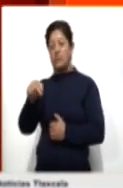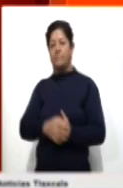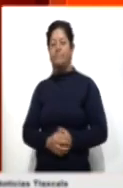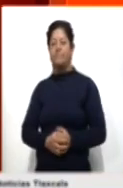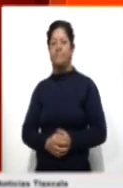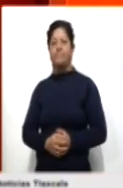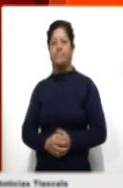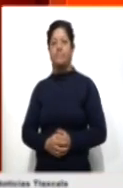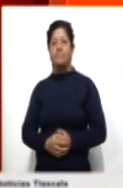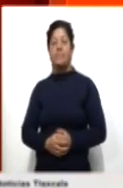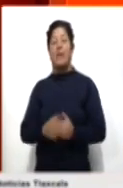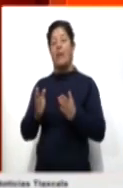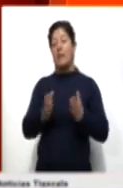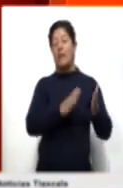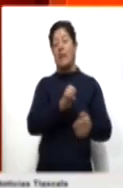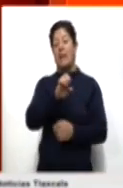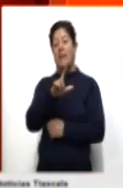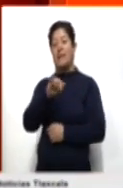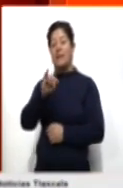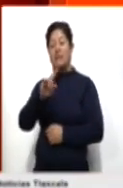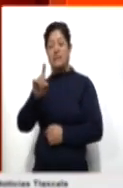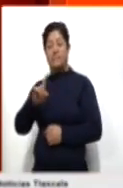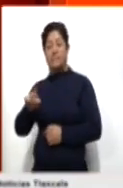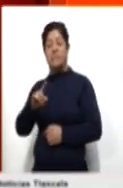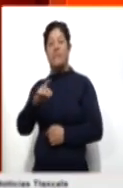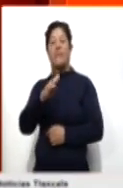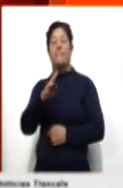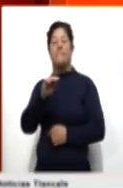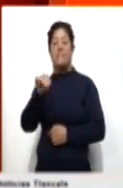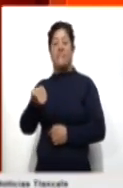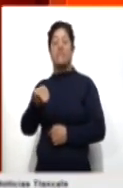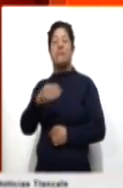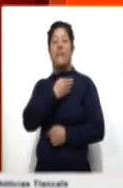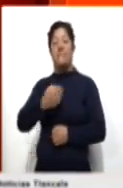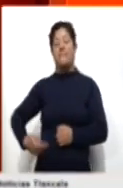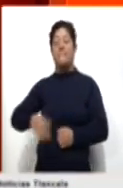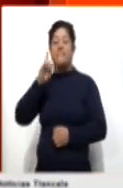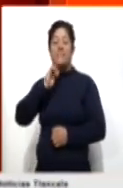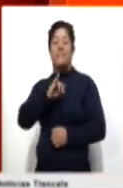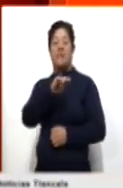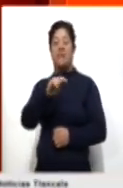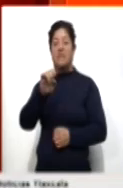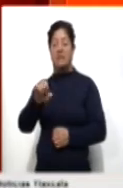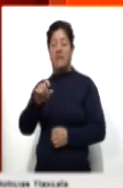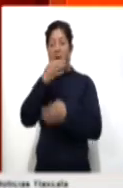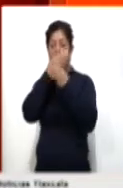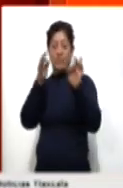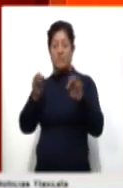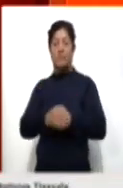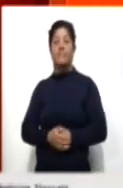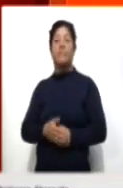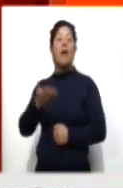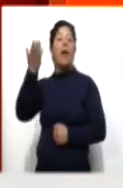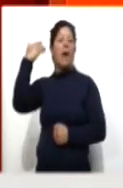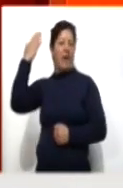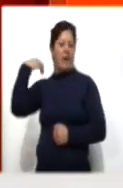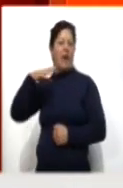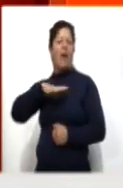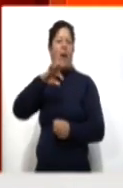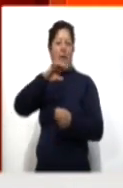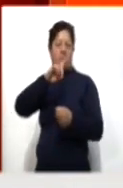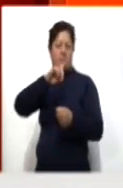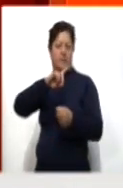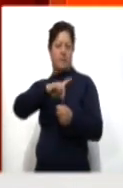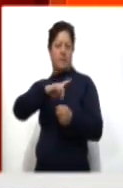En otra información, Elizabeth Martínez, presidenta del Instituto Tlaxcalteca de Elecciones, expresó que en los pasados comicios las